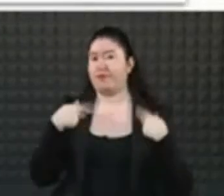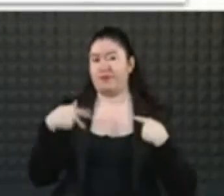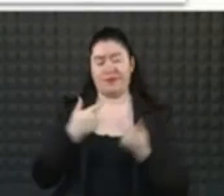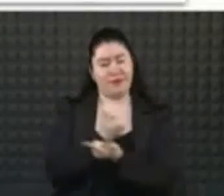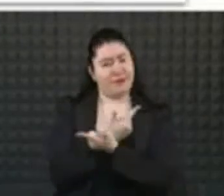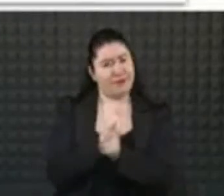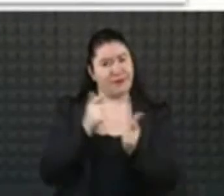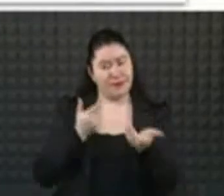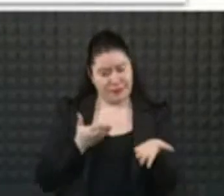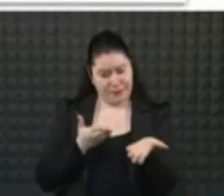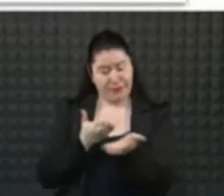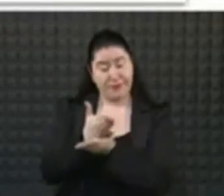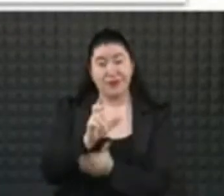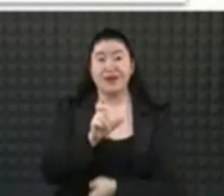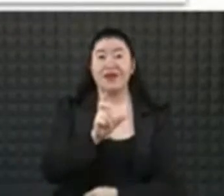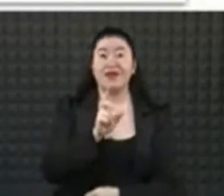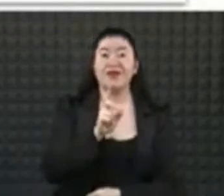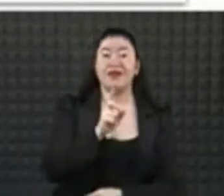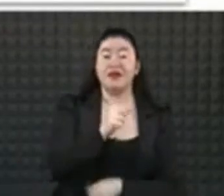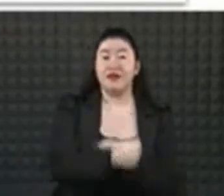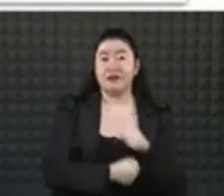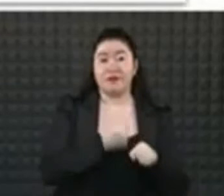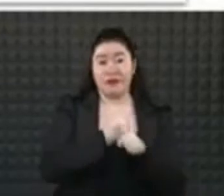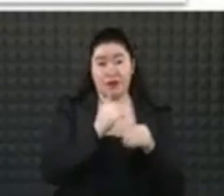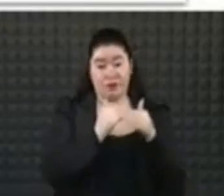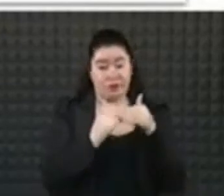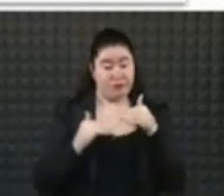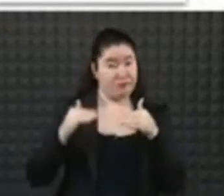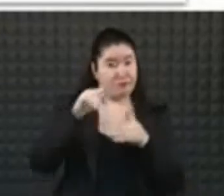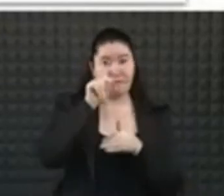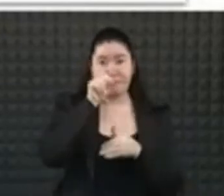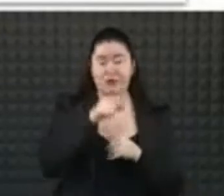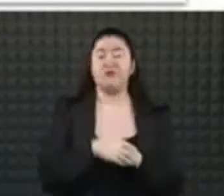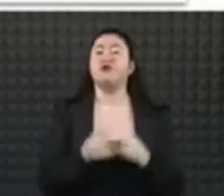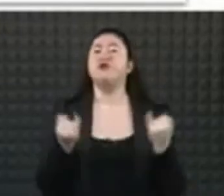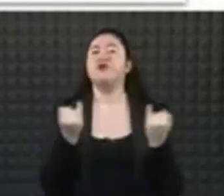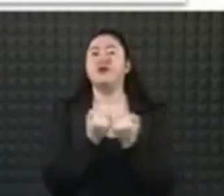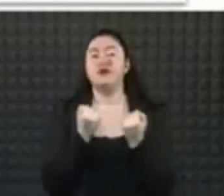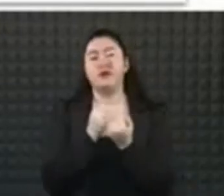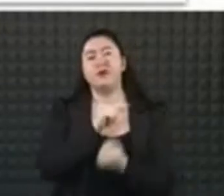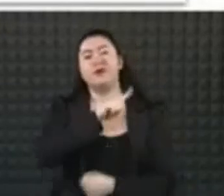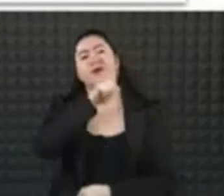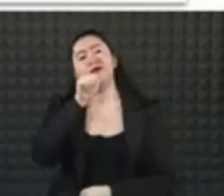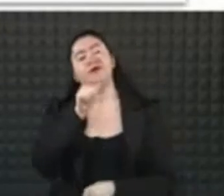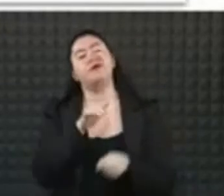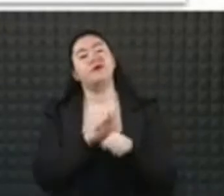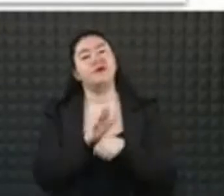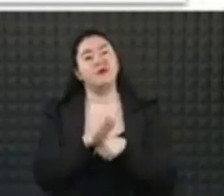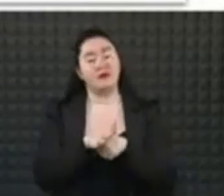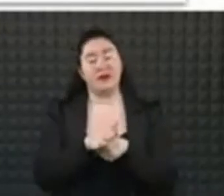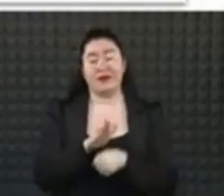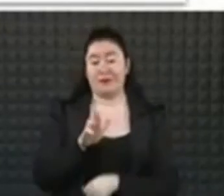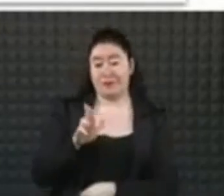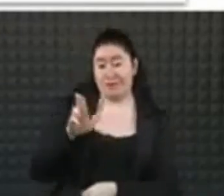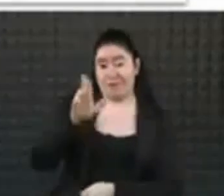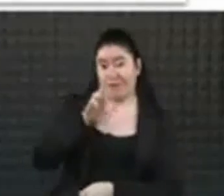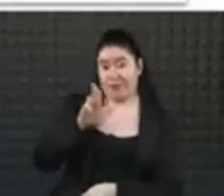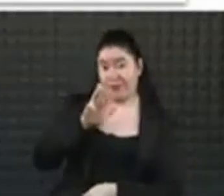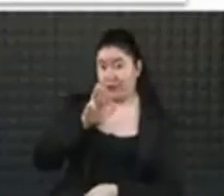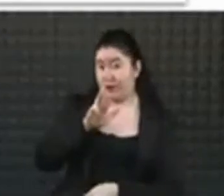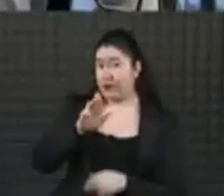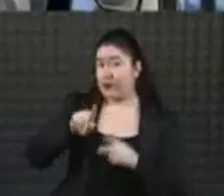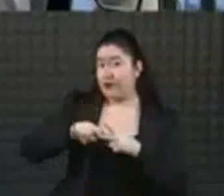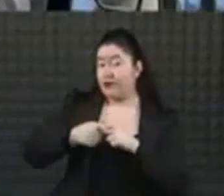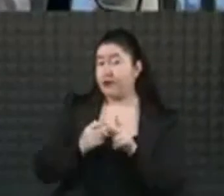persona que tenga más de 30 años. También pueden acudir al Palacio de los Deportes a partir del miércoles.